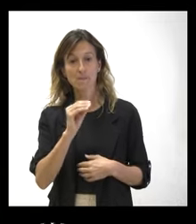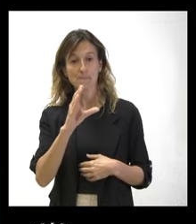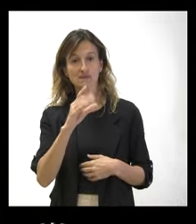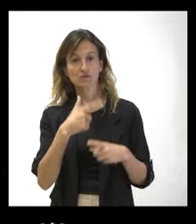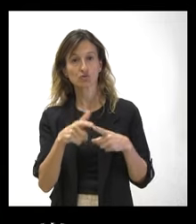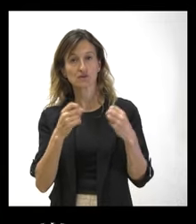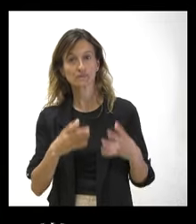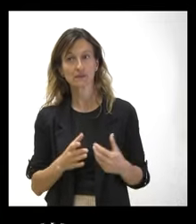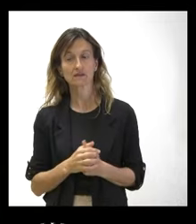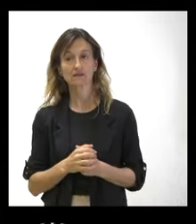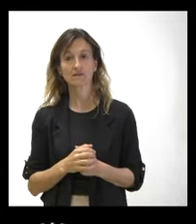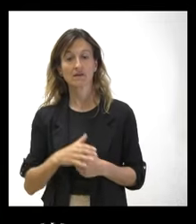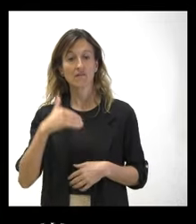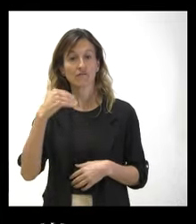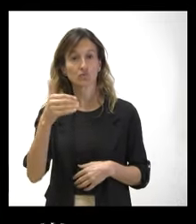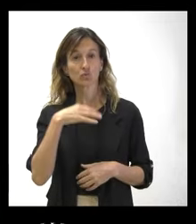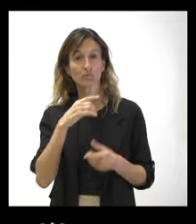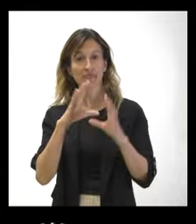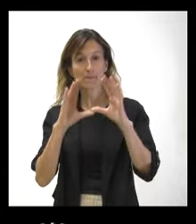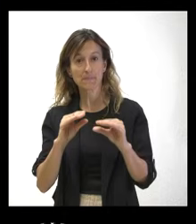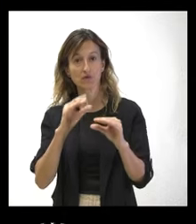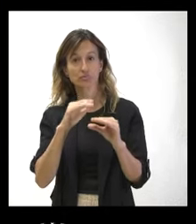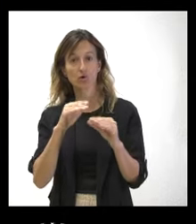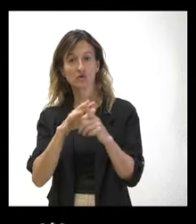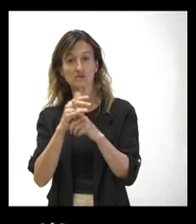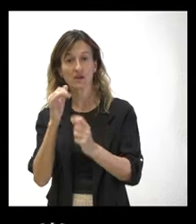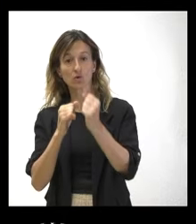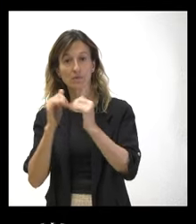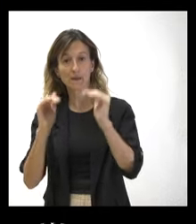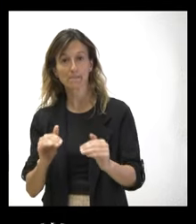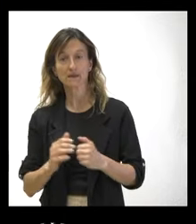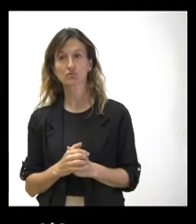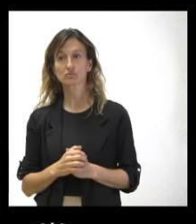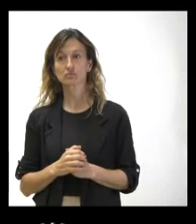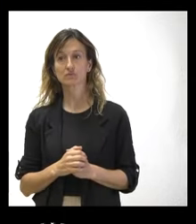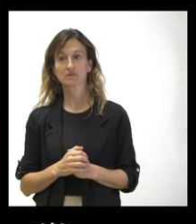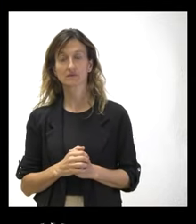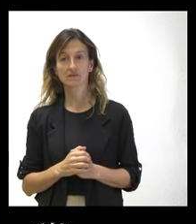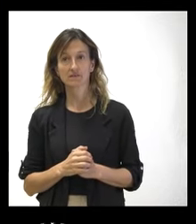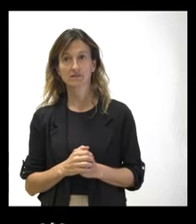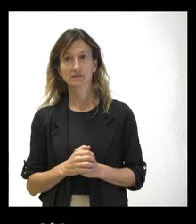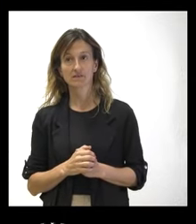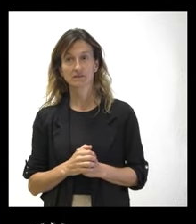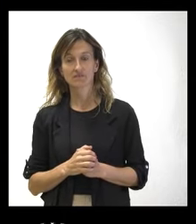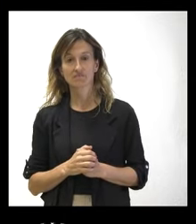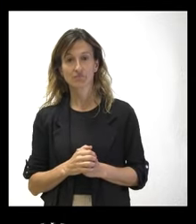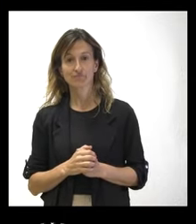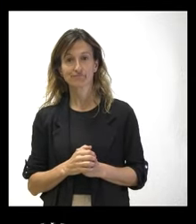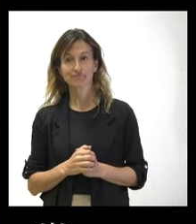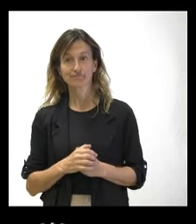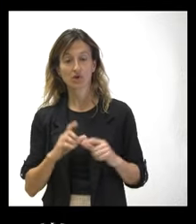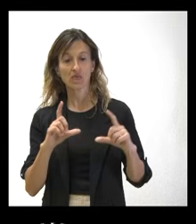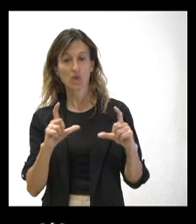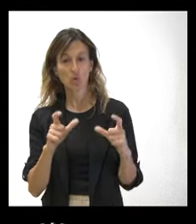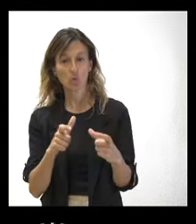van bien, pero en el futuro puede haber menos porque vaya mal la economía. No sé eso cómo lo encajan. decir, ¿la Junta